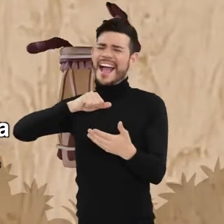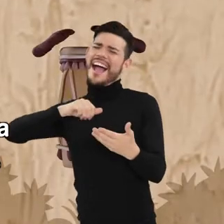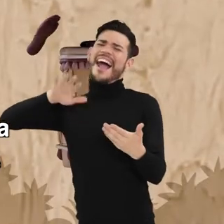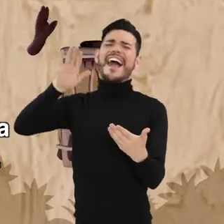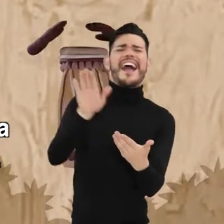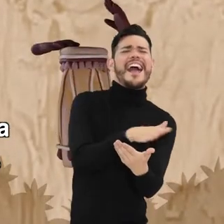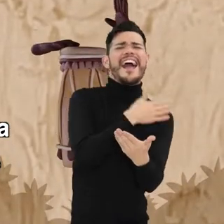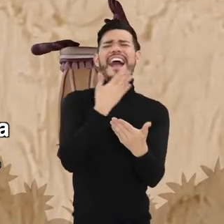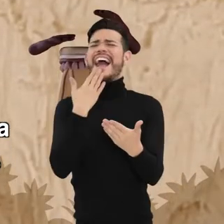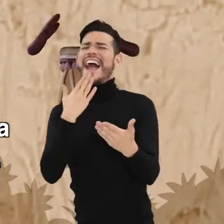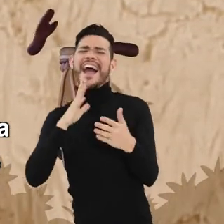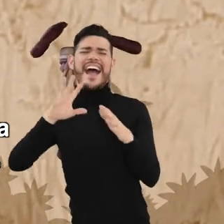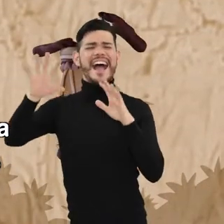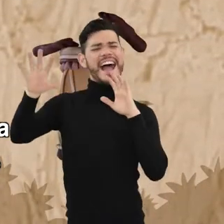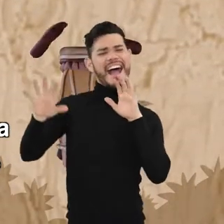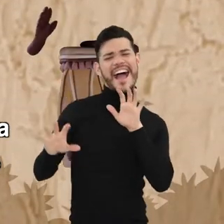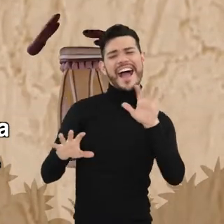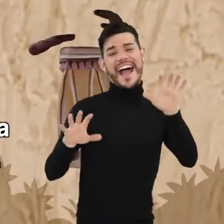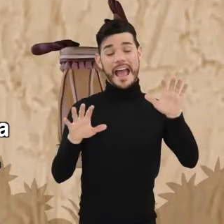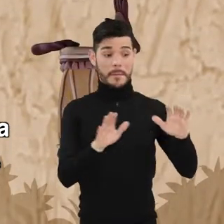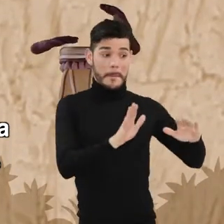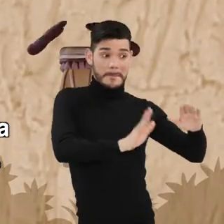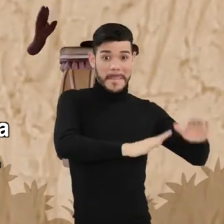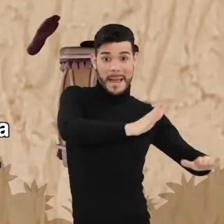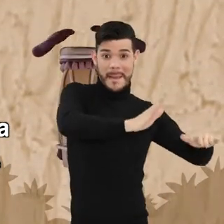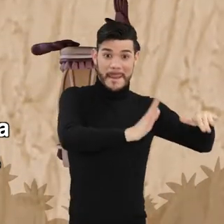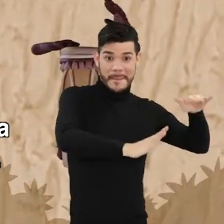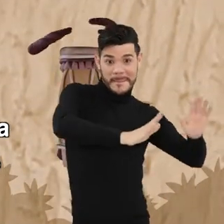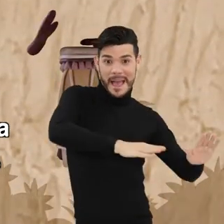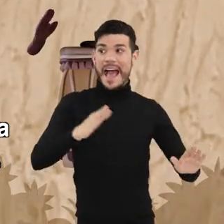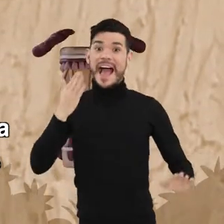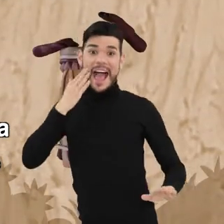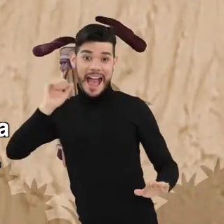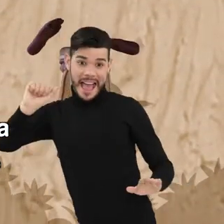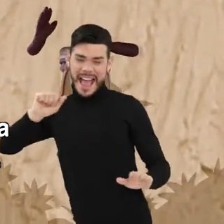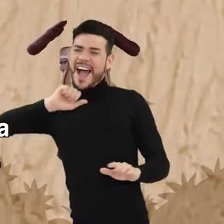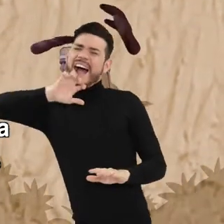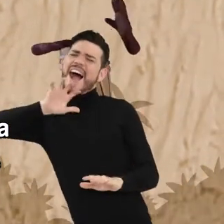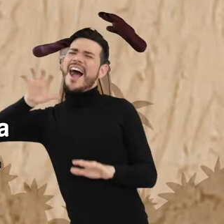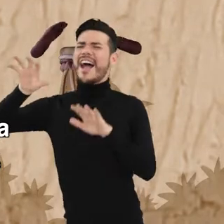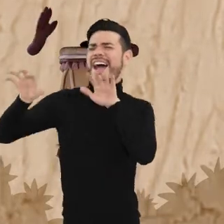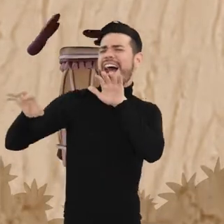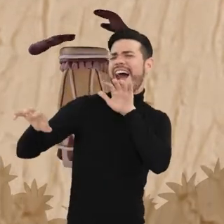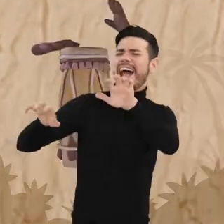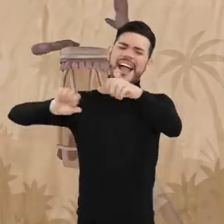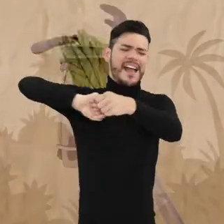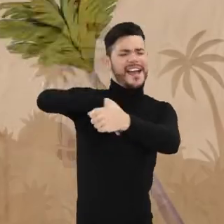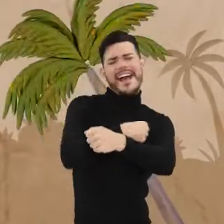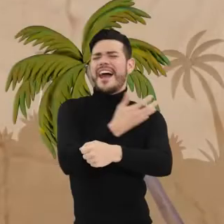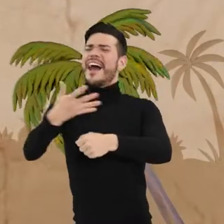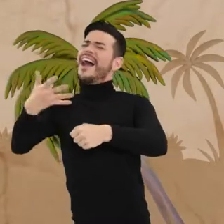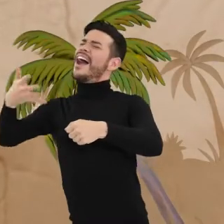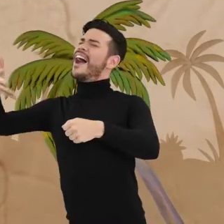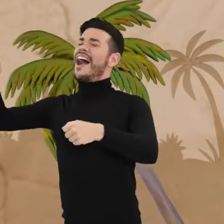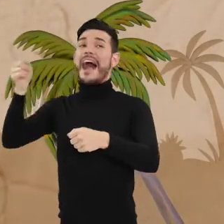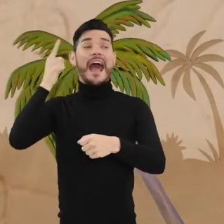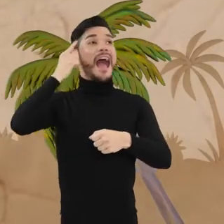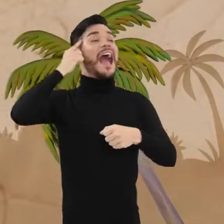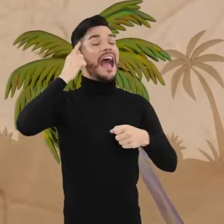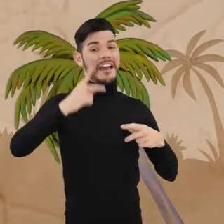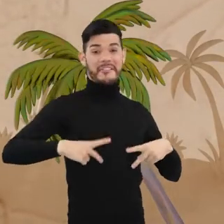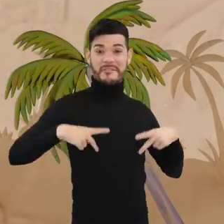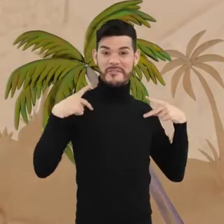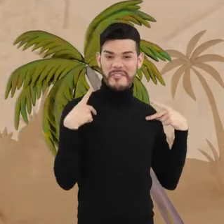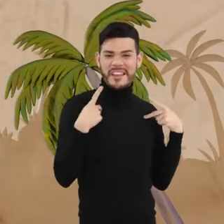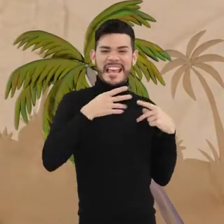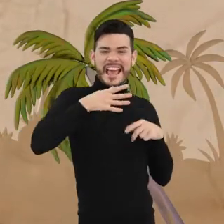Al ritmo de tambores, la cantadora pregona o improvisa versos con su poderosa voz, inspirándose en la vida del campo y